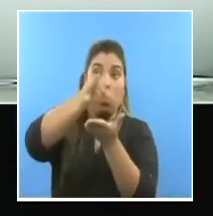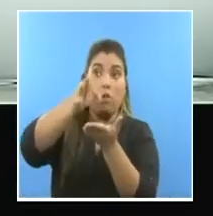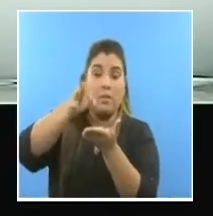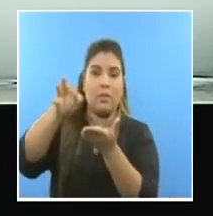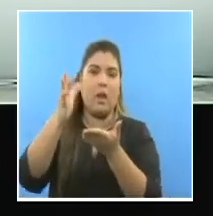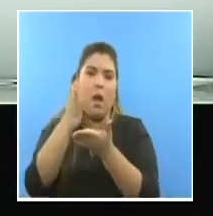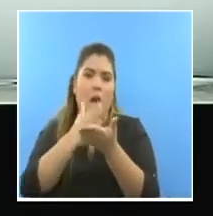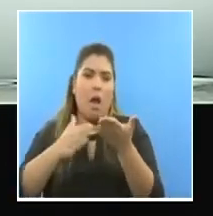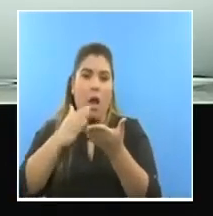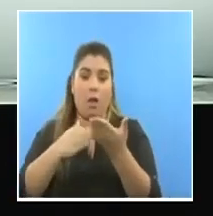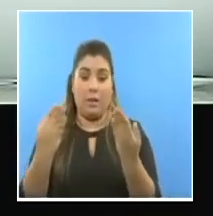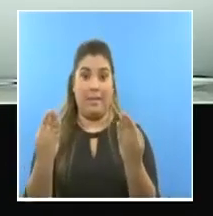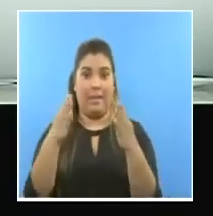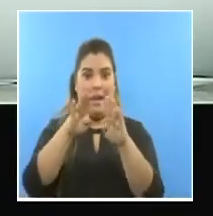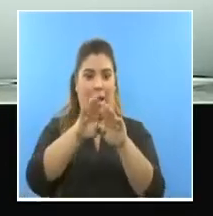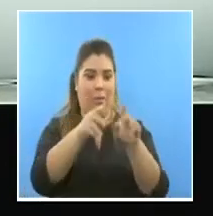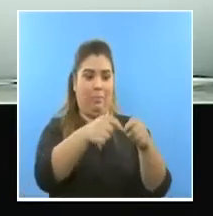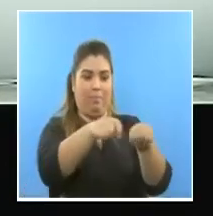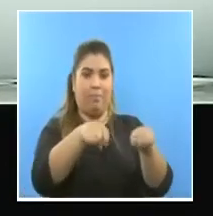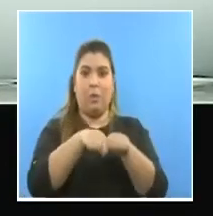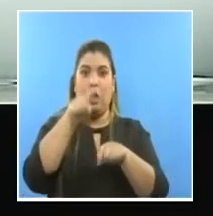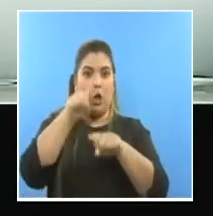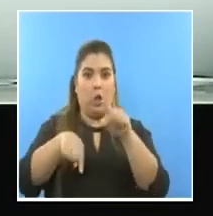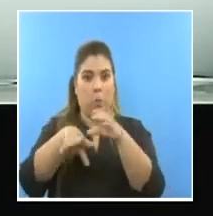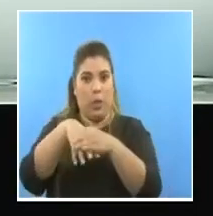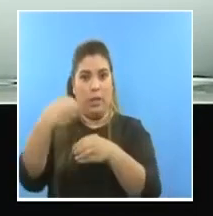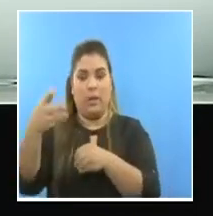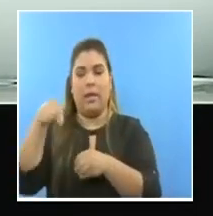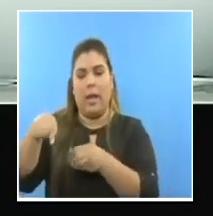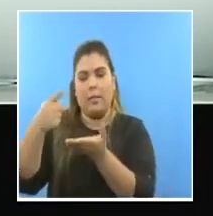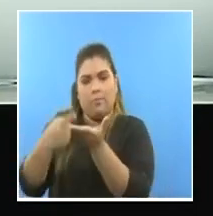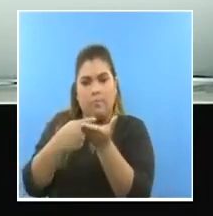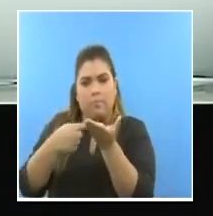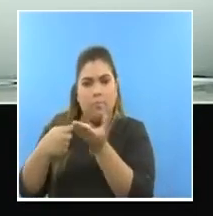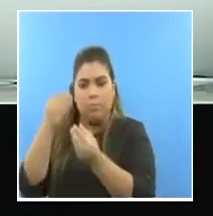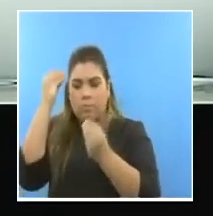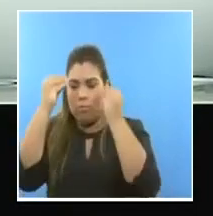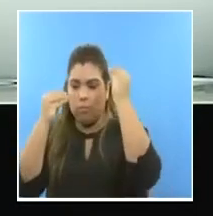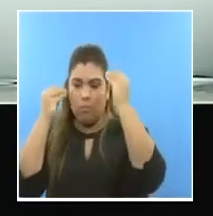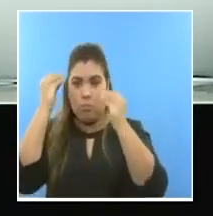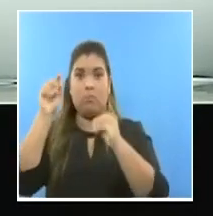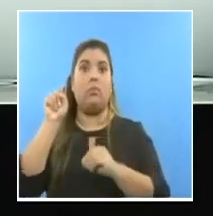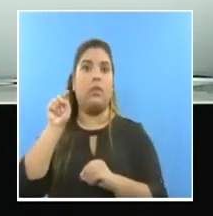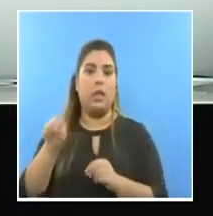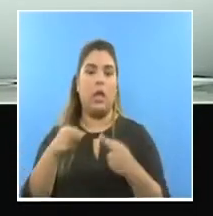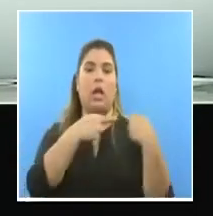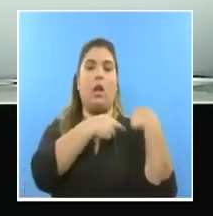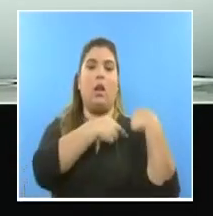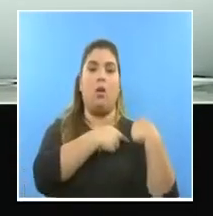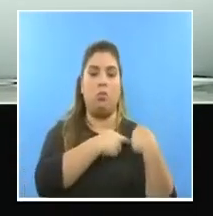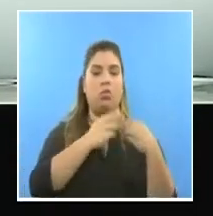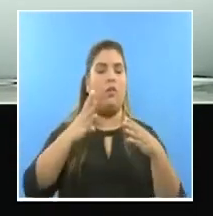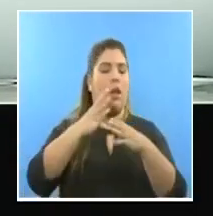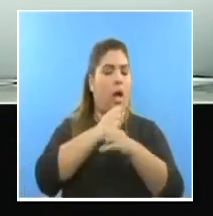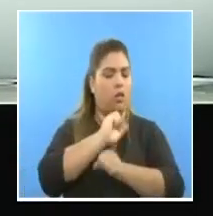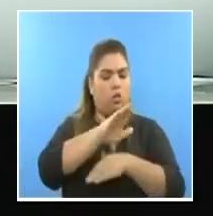RT que se presenta todos los martes. El gobierno del presidente Cortiso es consciente de